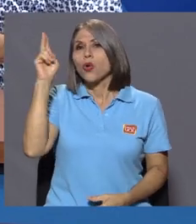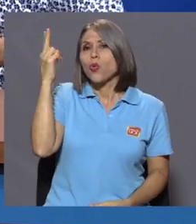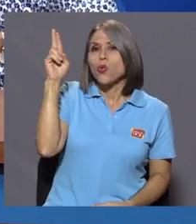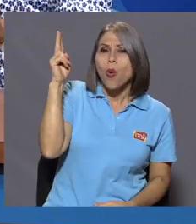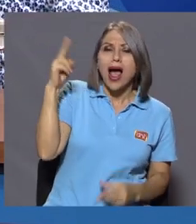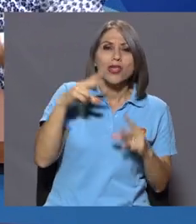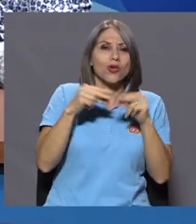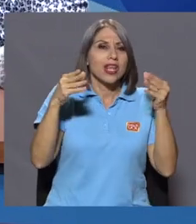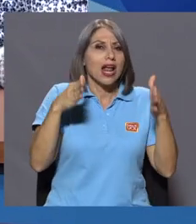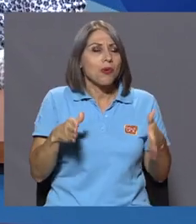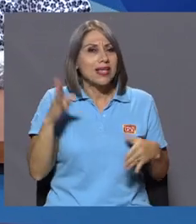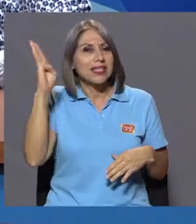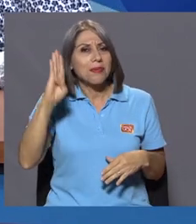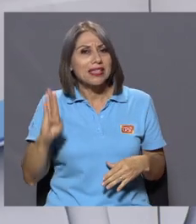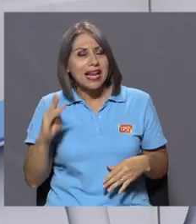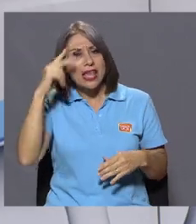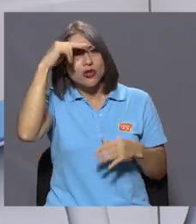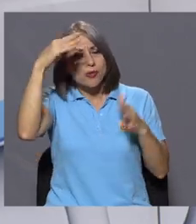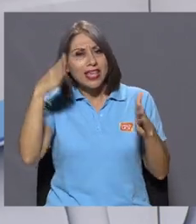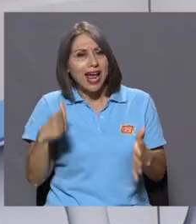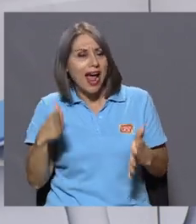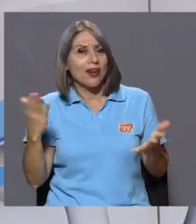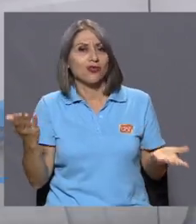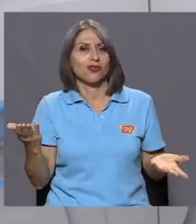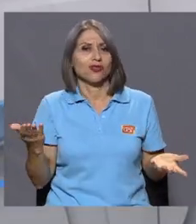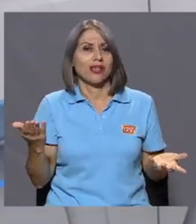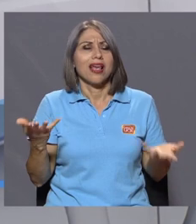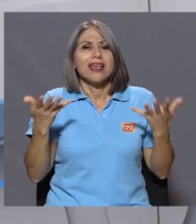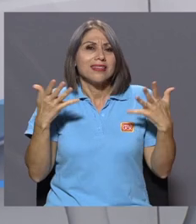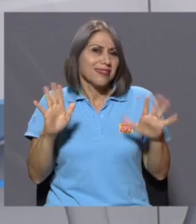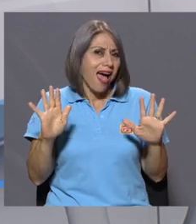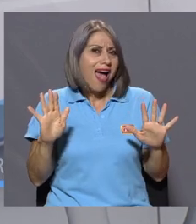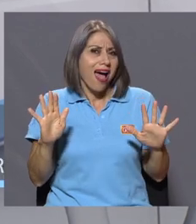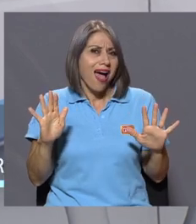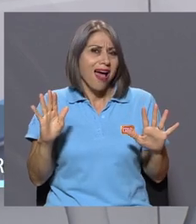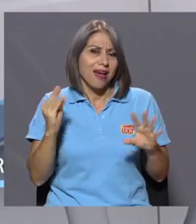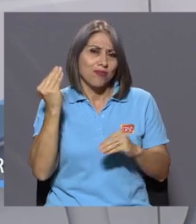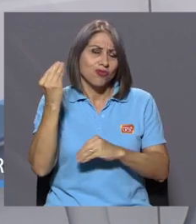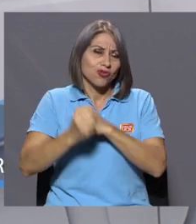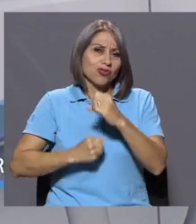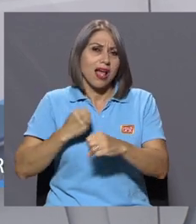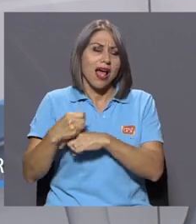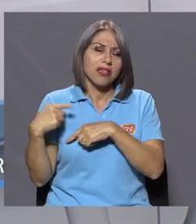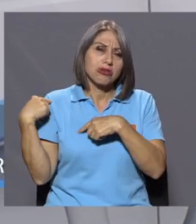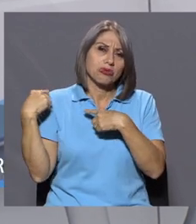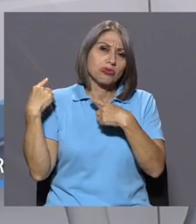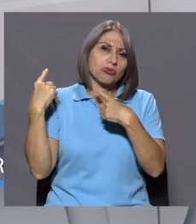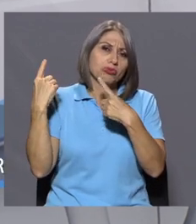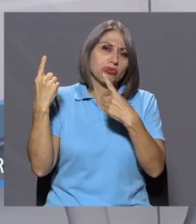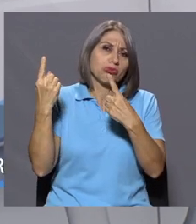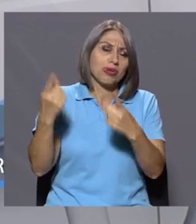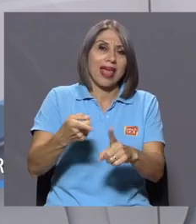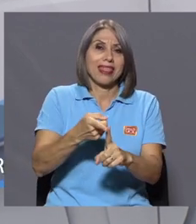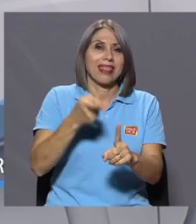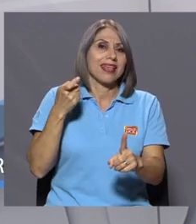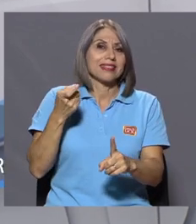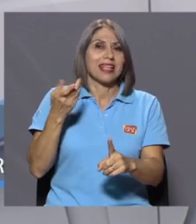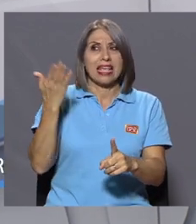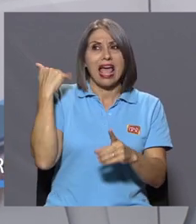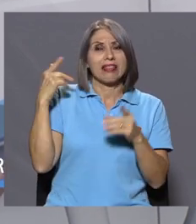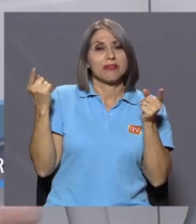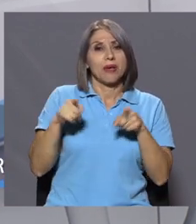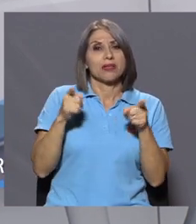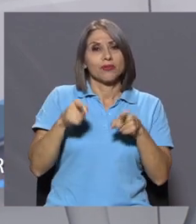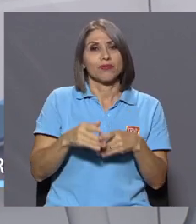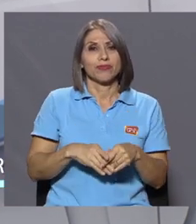uruguayos, brasileños, mexicanos, ¿verdad? Y, en cierta forma, ya han pasado bastantes años desde cuando se da el